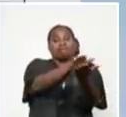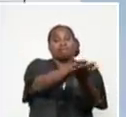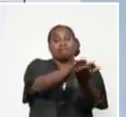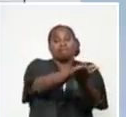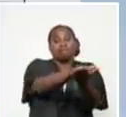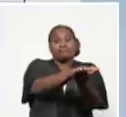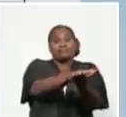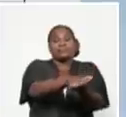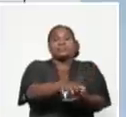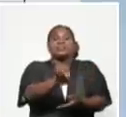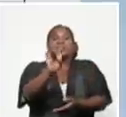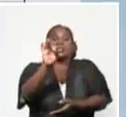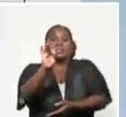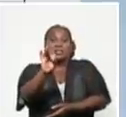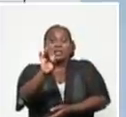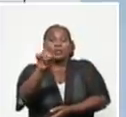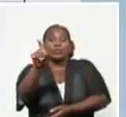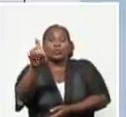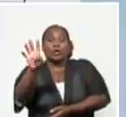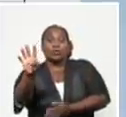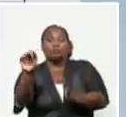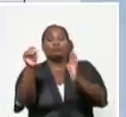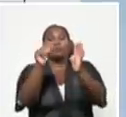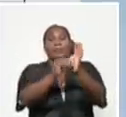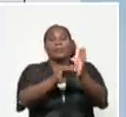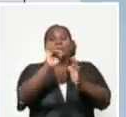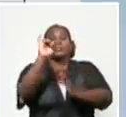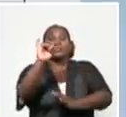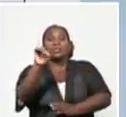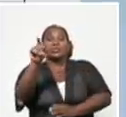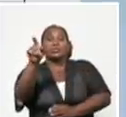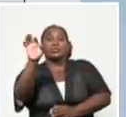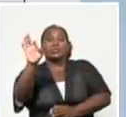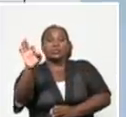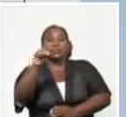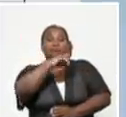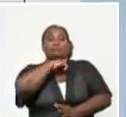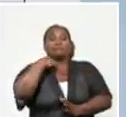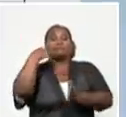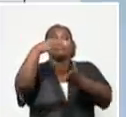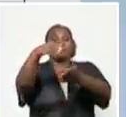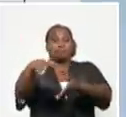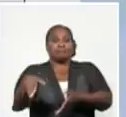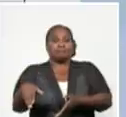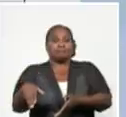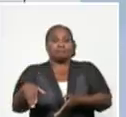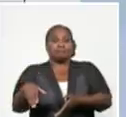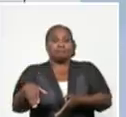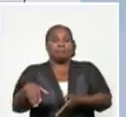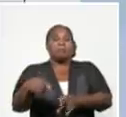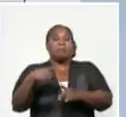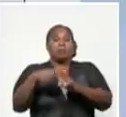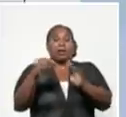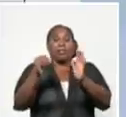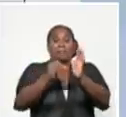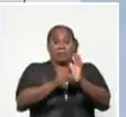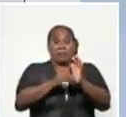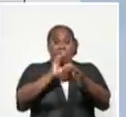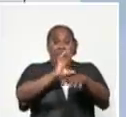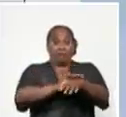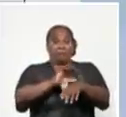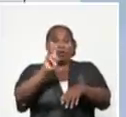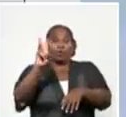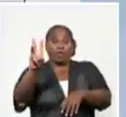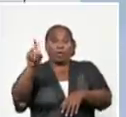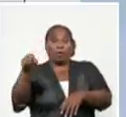714 mil 618 fallecidos para una letalidad de 3,74.